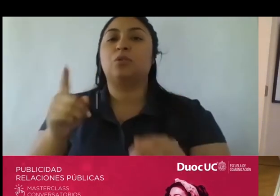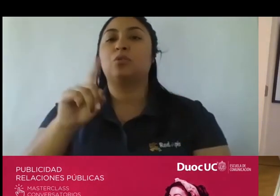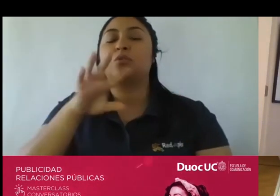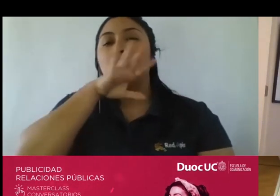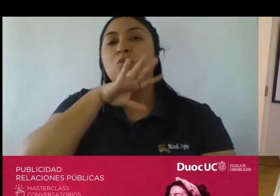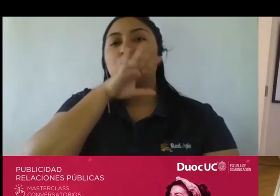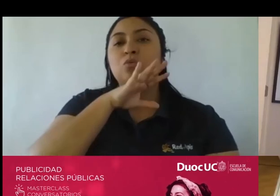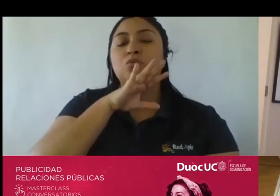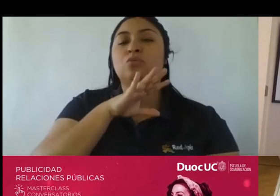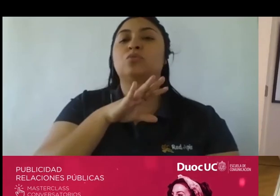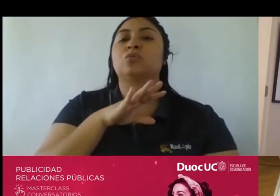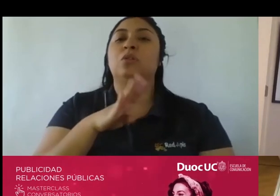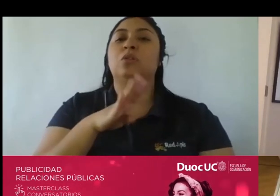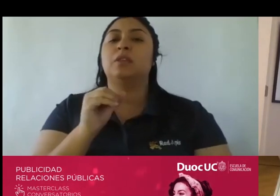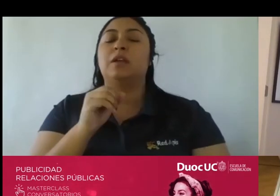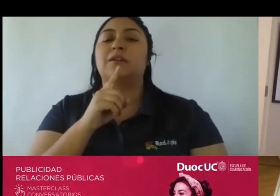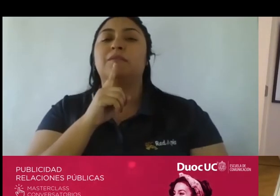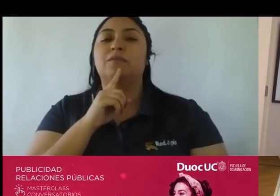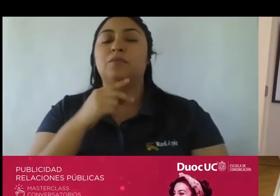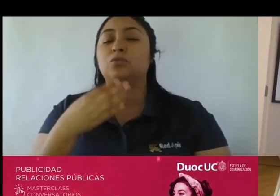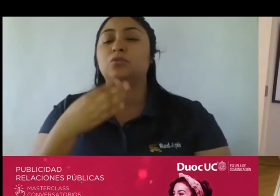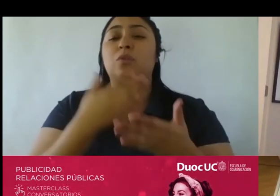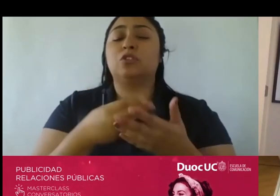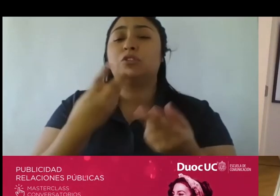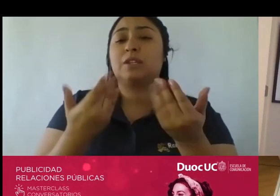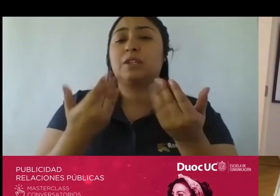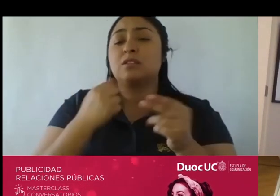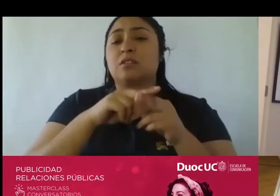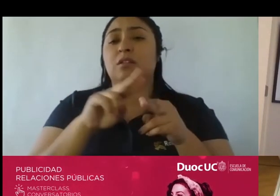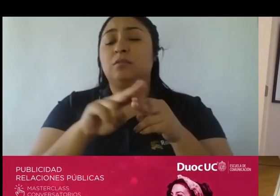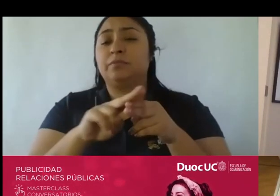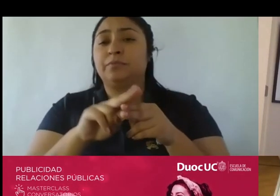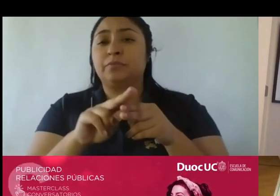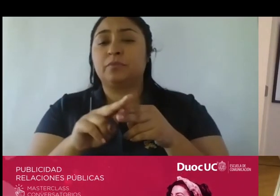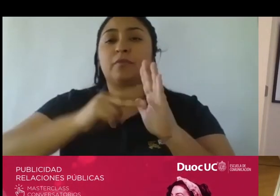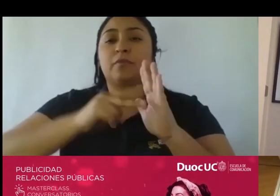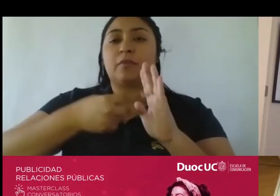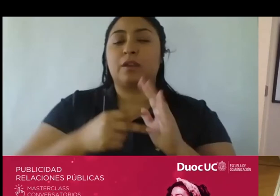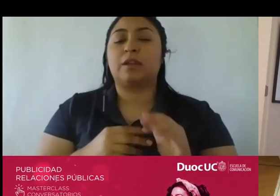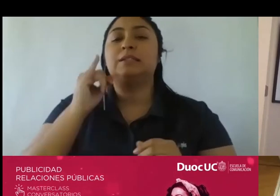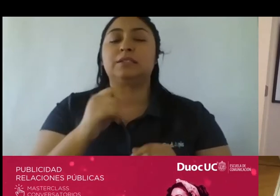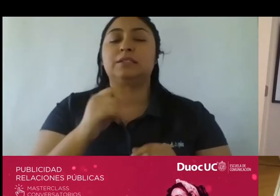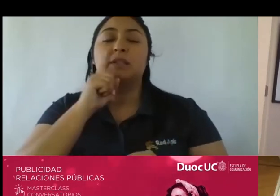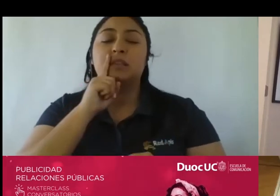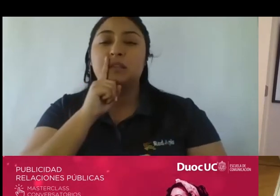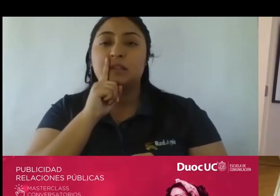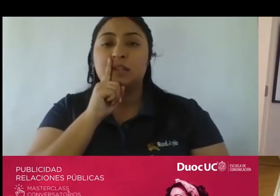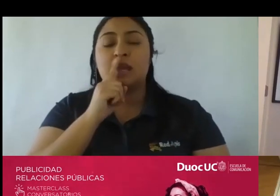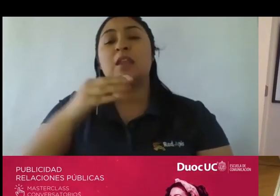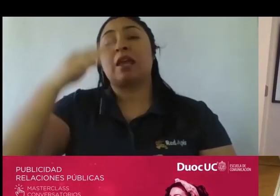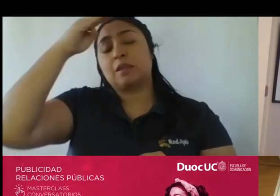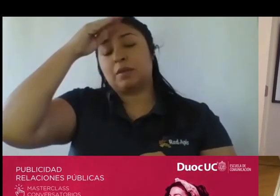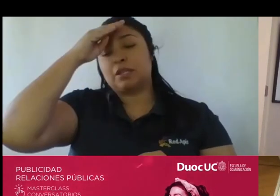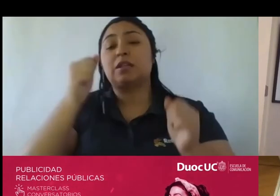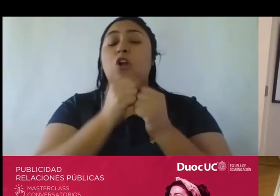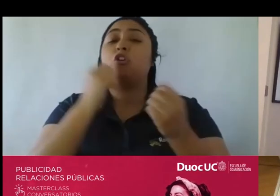un problema y claro uno espera tener siempre una buena experiencia con la marca y si ya no la tuviste frente a un reclamo por ejemplo esperas que